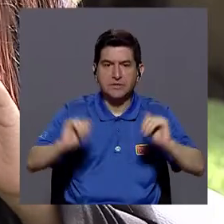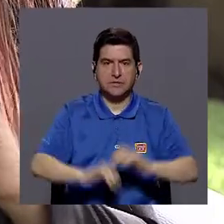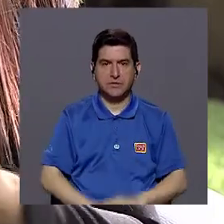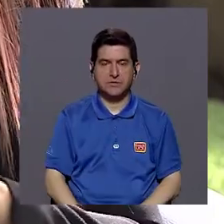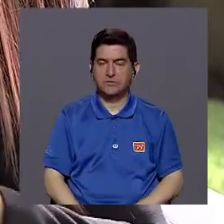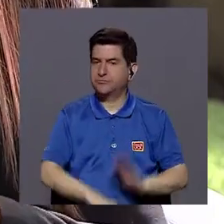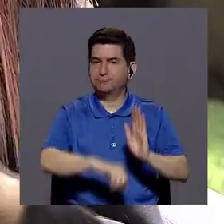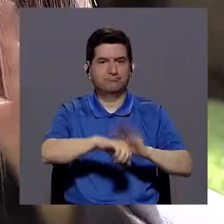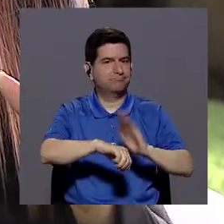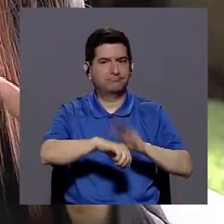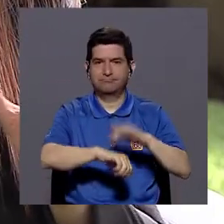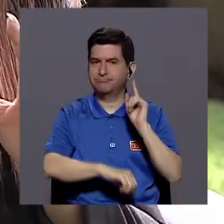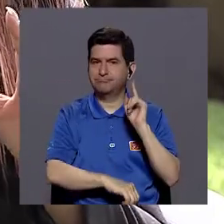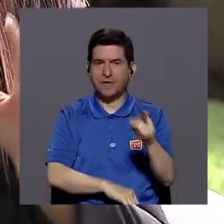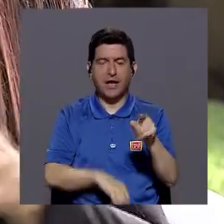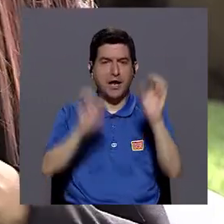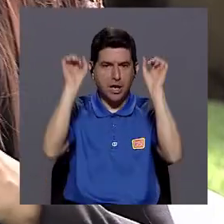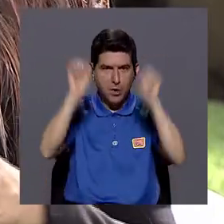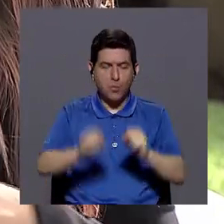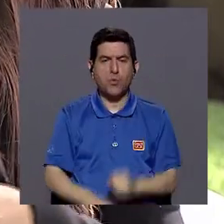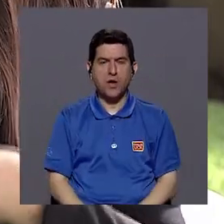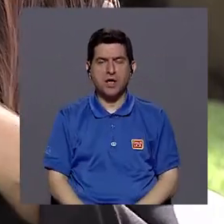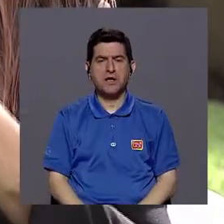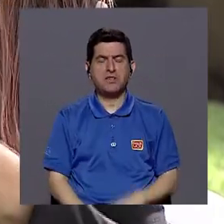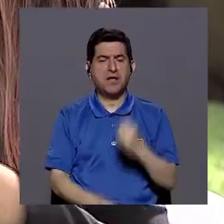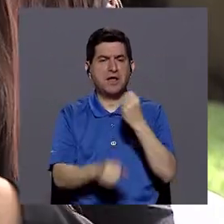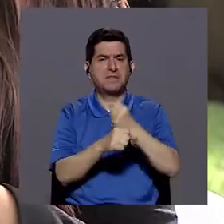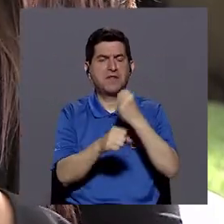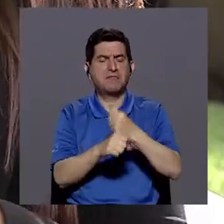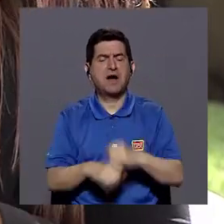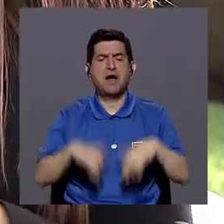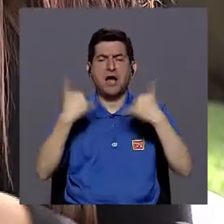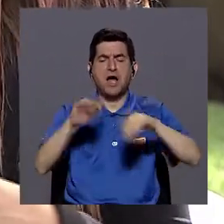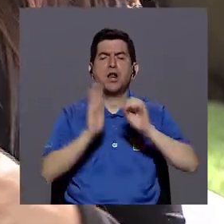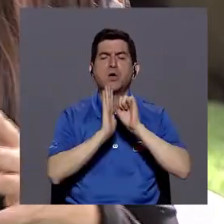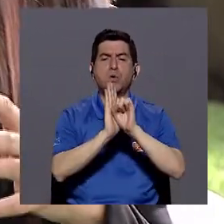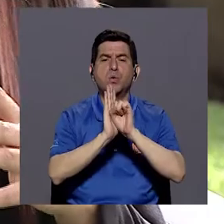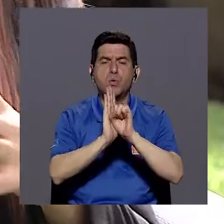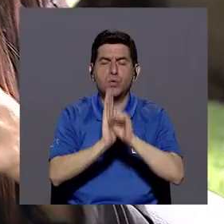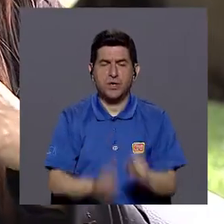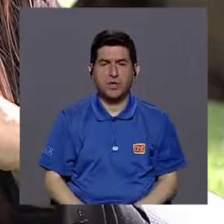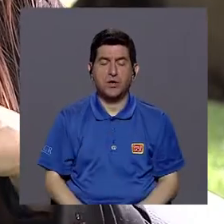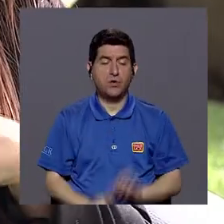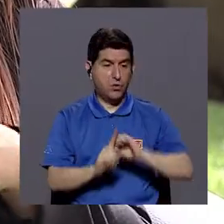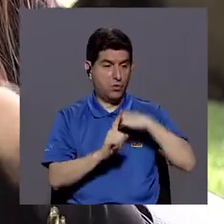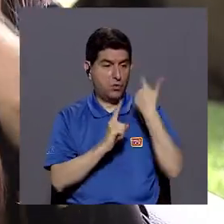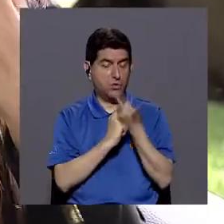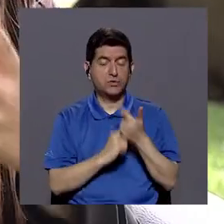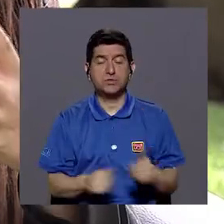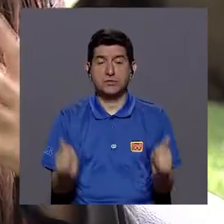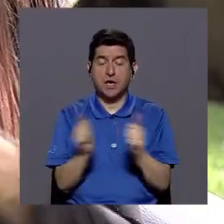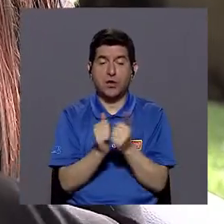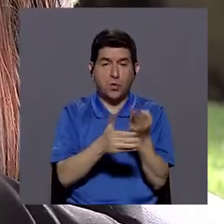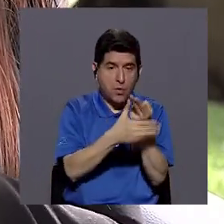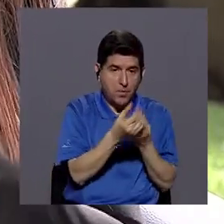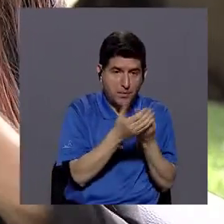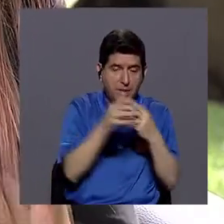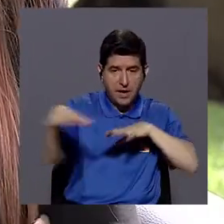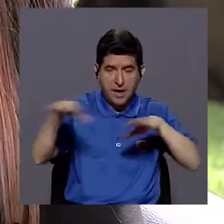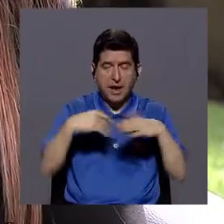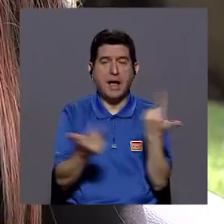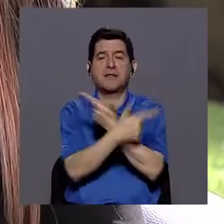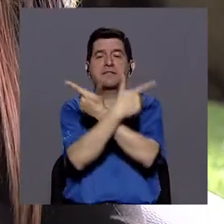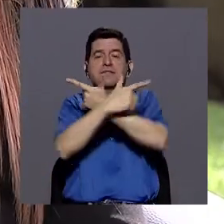que no dejamos que, por ejemplo, trabaje el juego simbólico, que socialice con sus padres en actividades